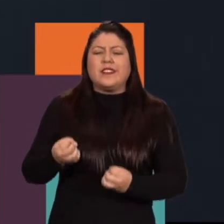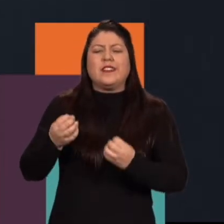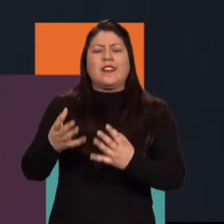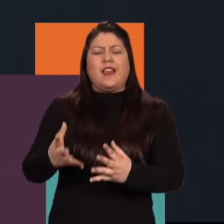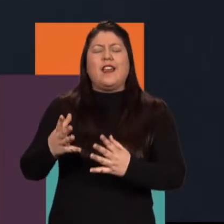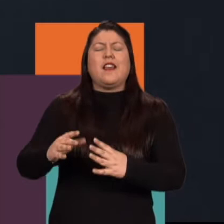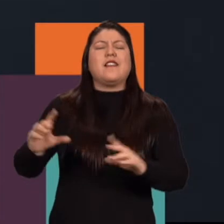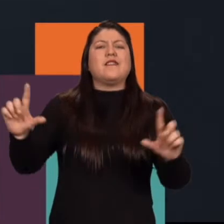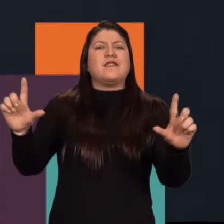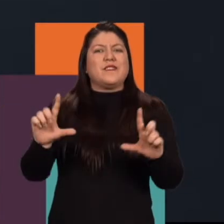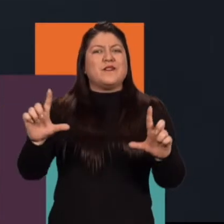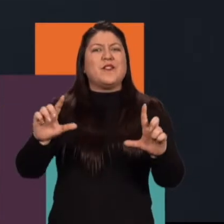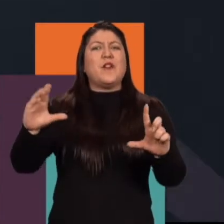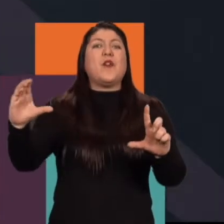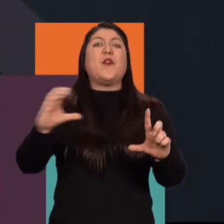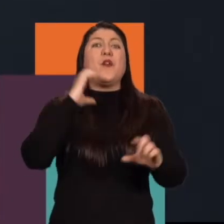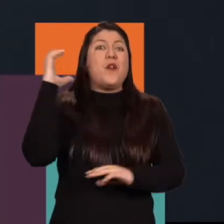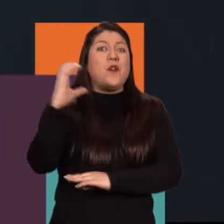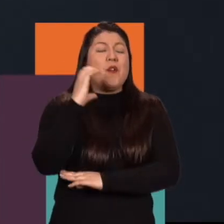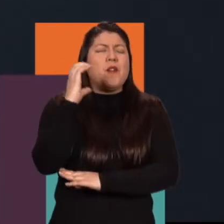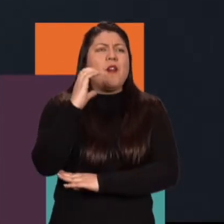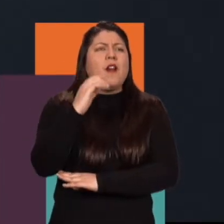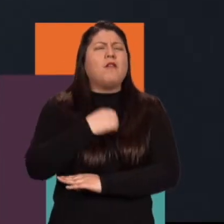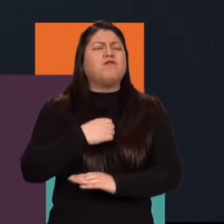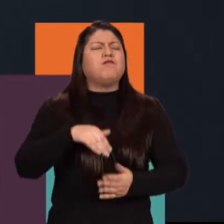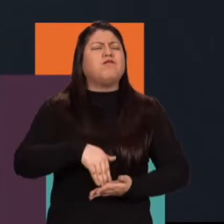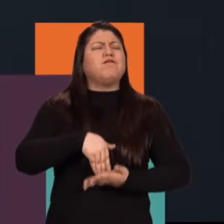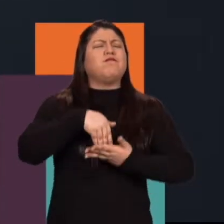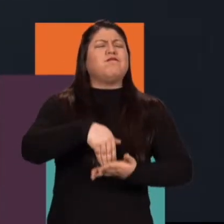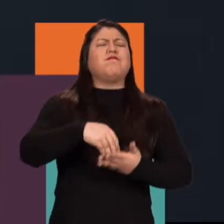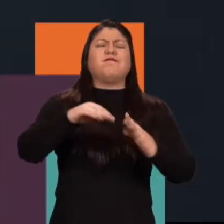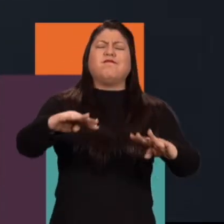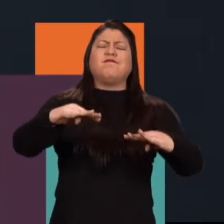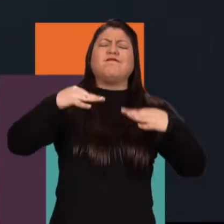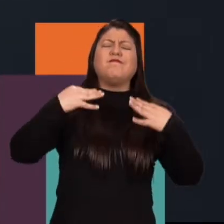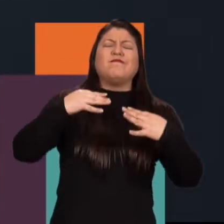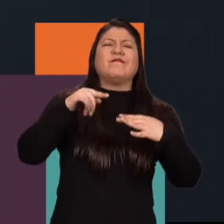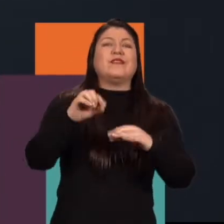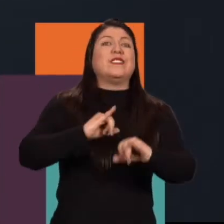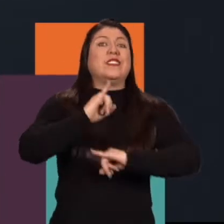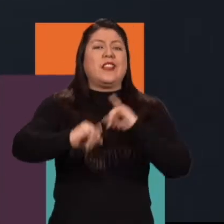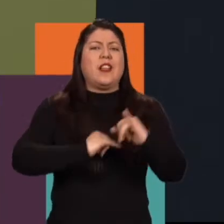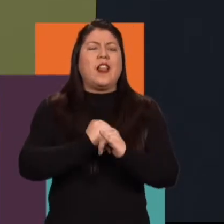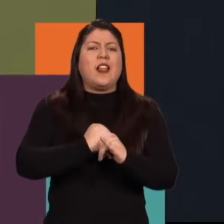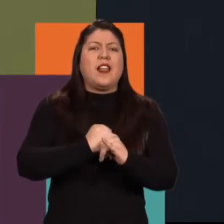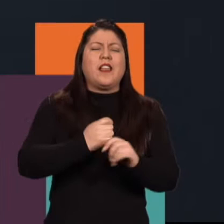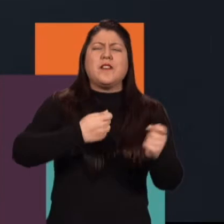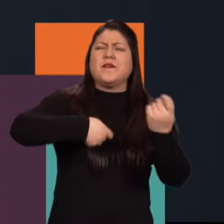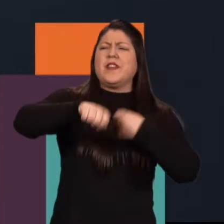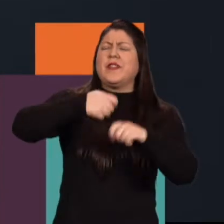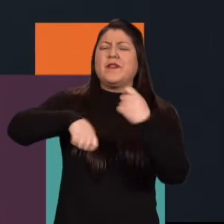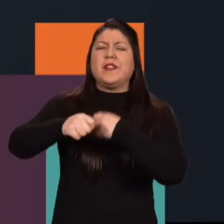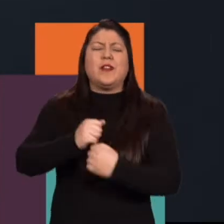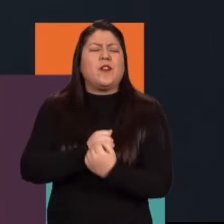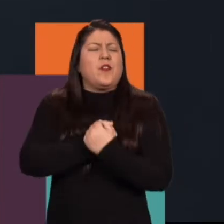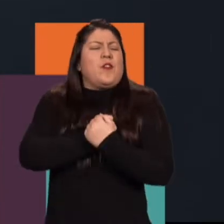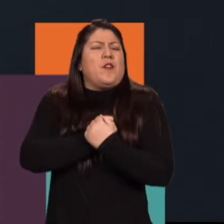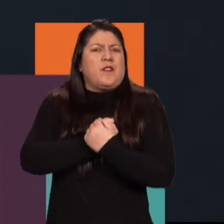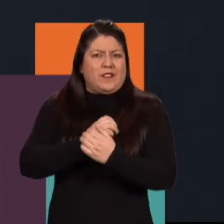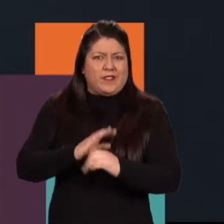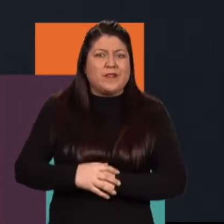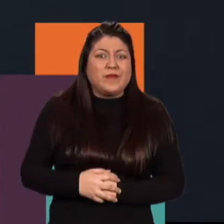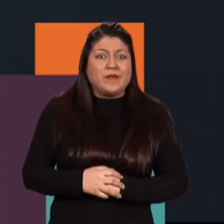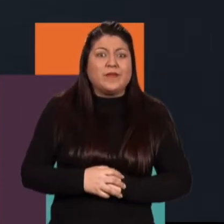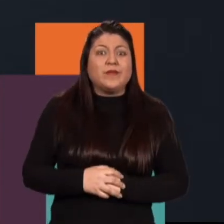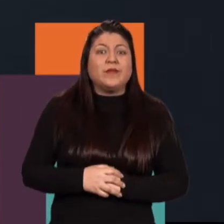le permitió a la televisión colombiana, digamos, posicionarse a nivel internacional. Y por eso, pues, nos compraron tantas novelas. Creo que